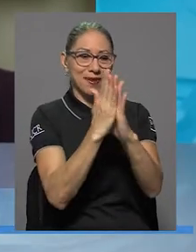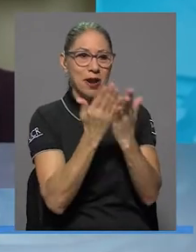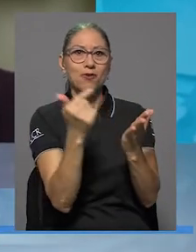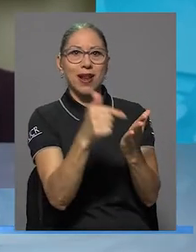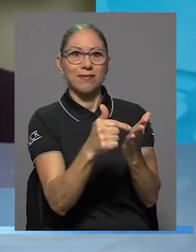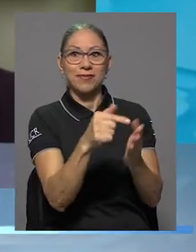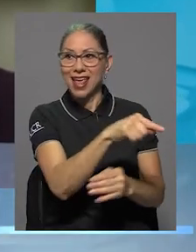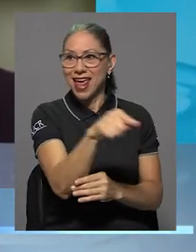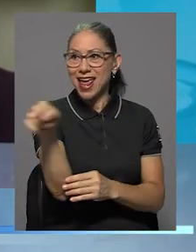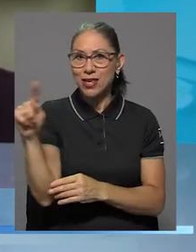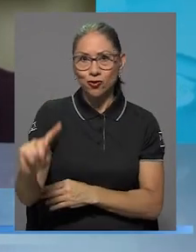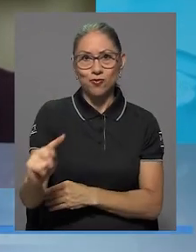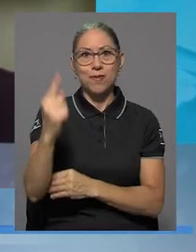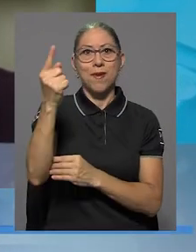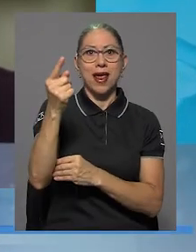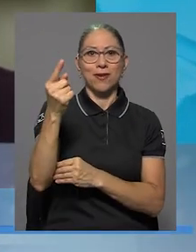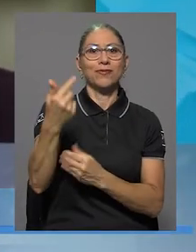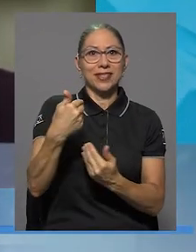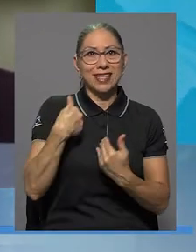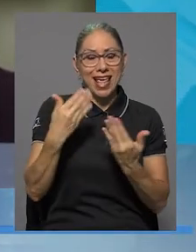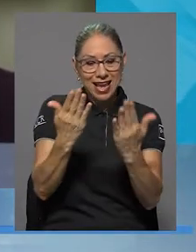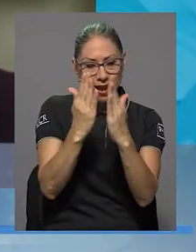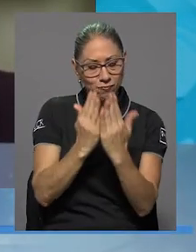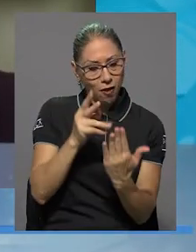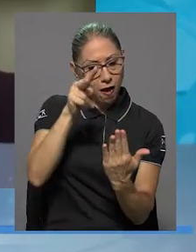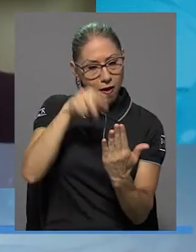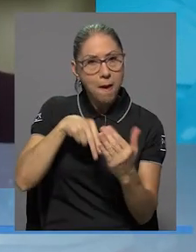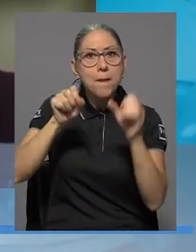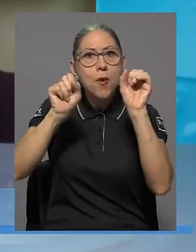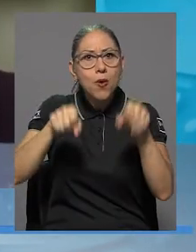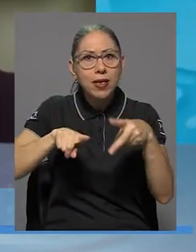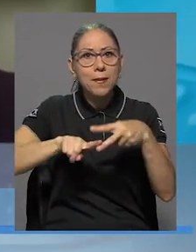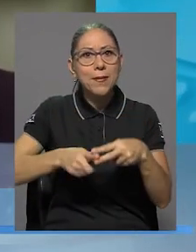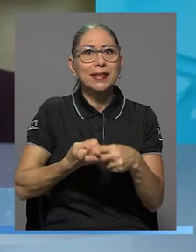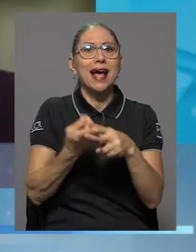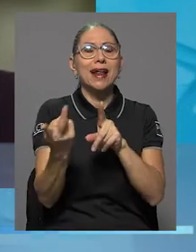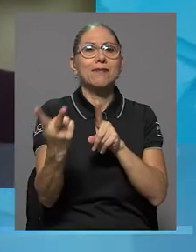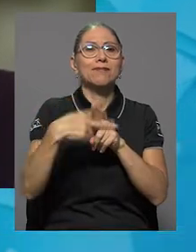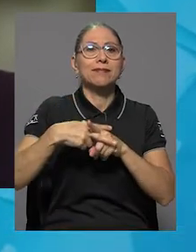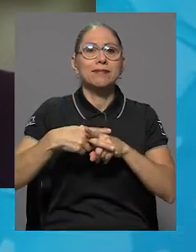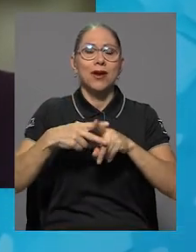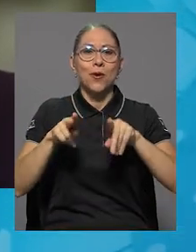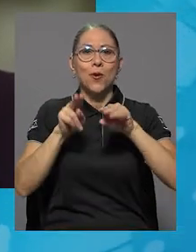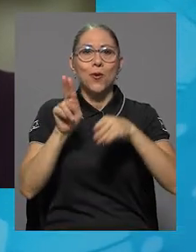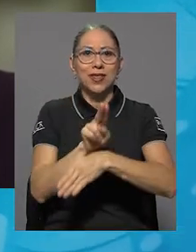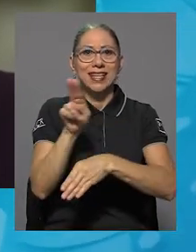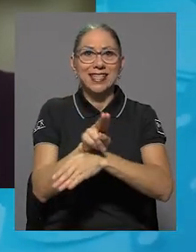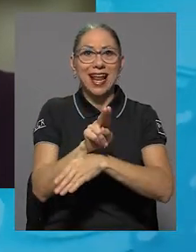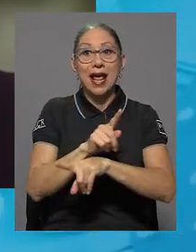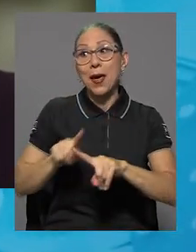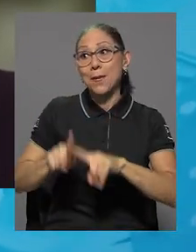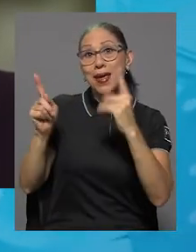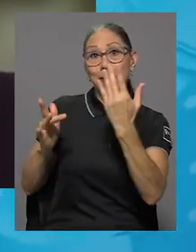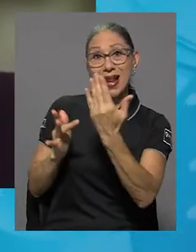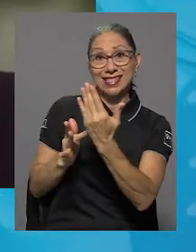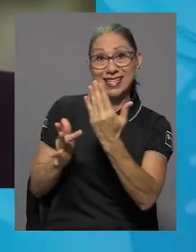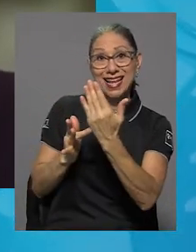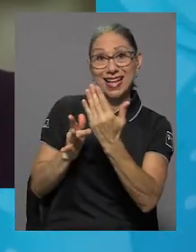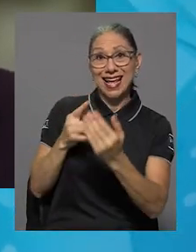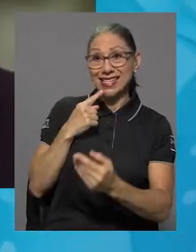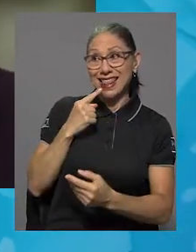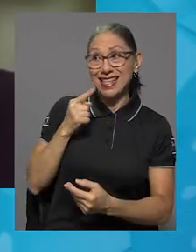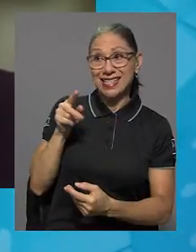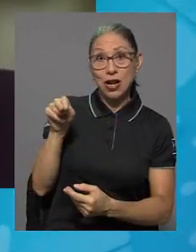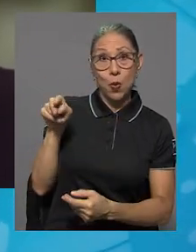mano, de primera fuente lo tuvieran y lo pudieran empezar a utilizar. Sin embargo, digamos, las técnicas que ya mencionó la compañera Rosberle,